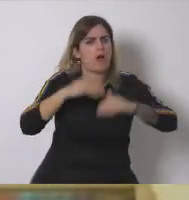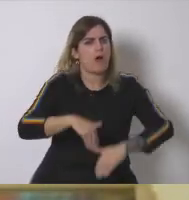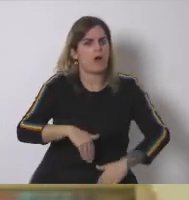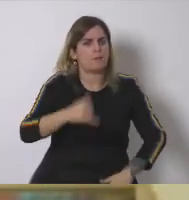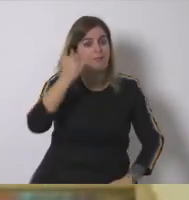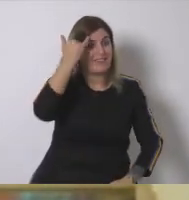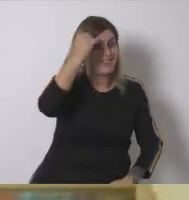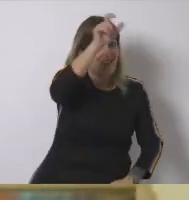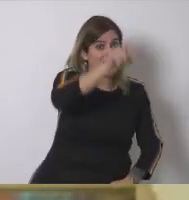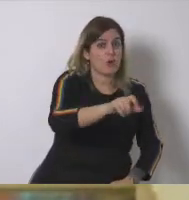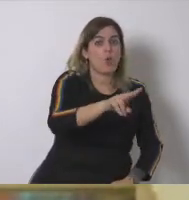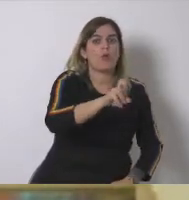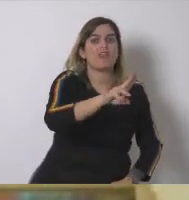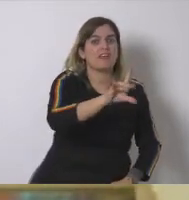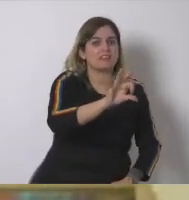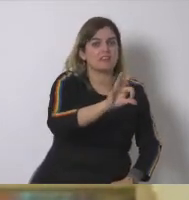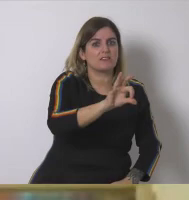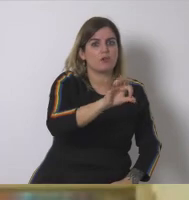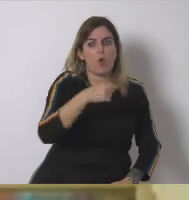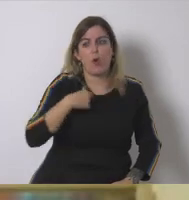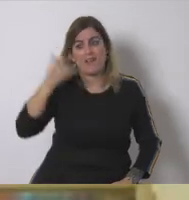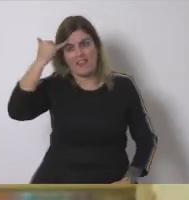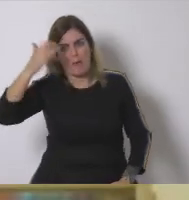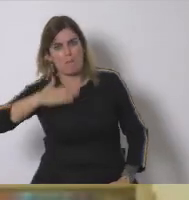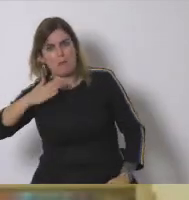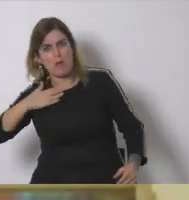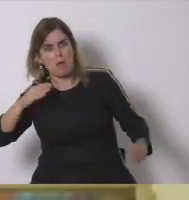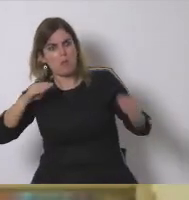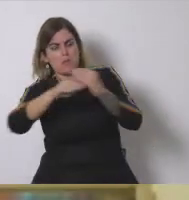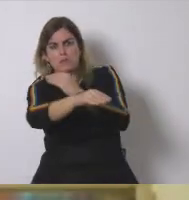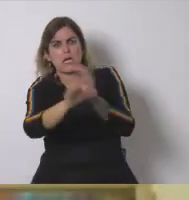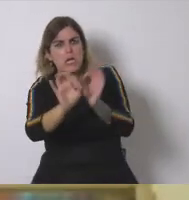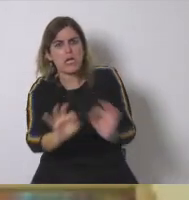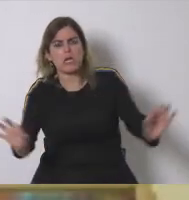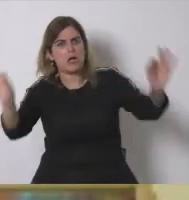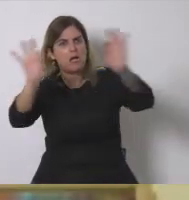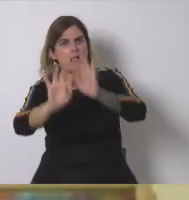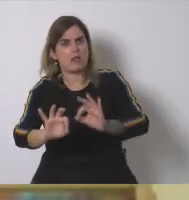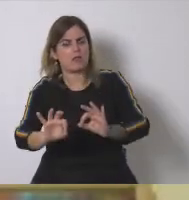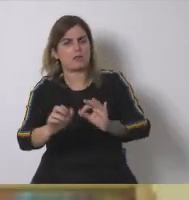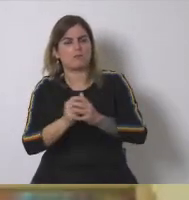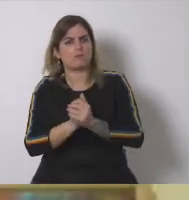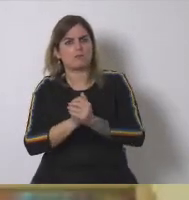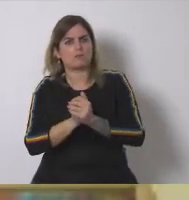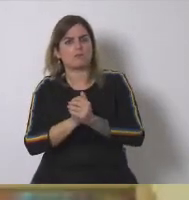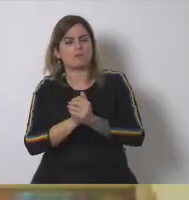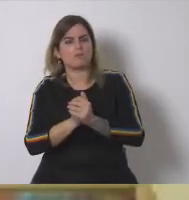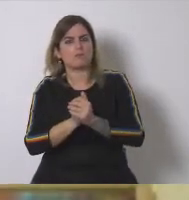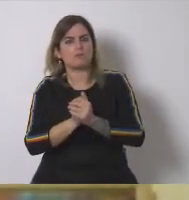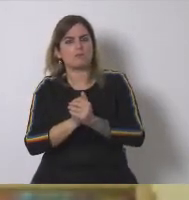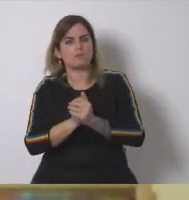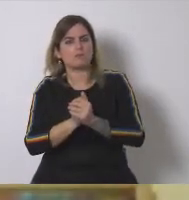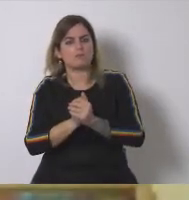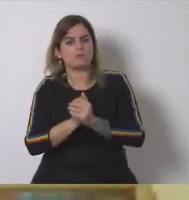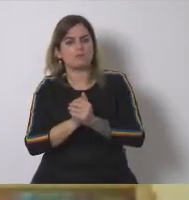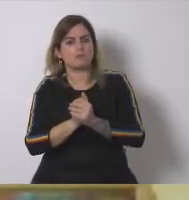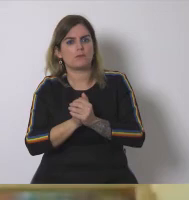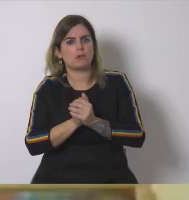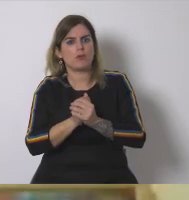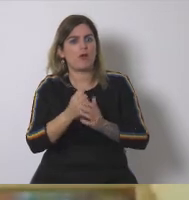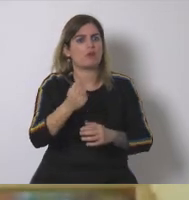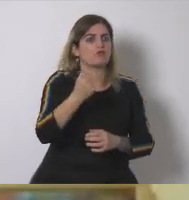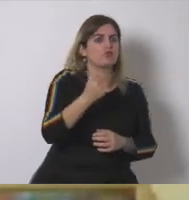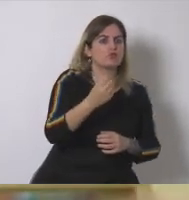entre las ideas explicadas por Lourdes y las que yo he querido transmitir creo no